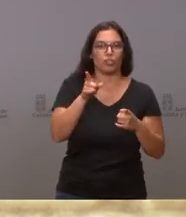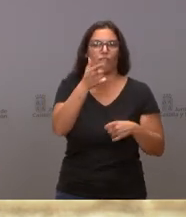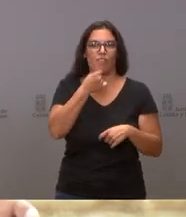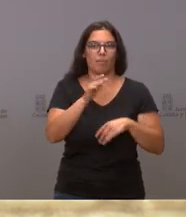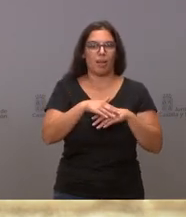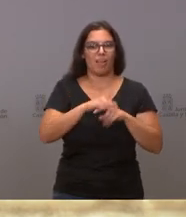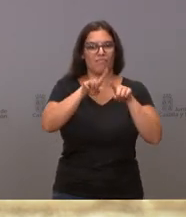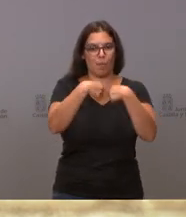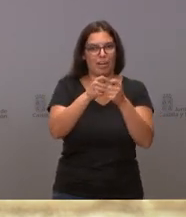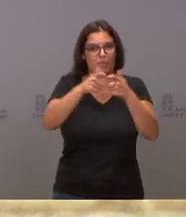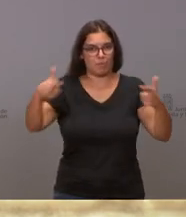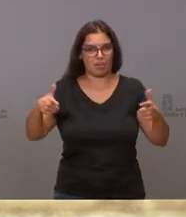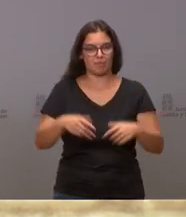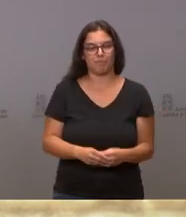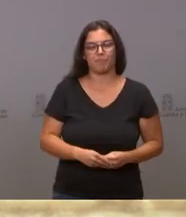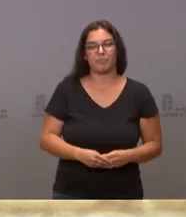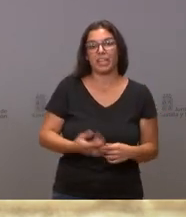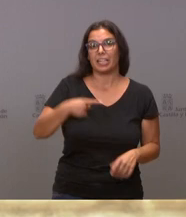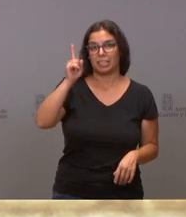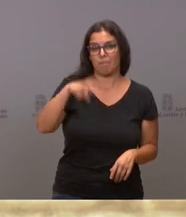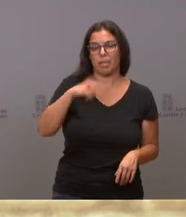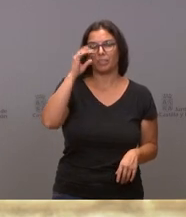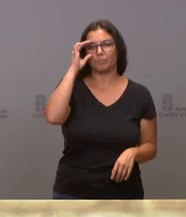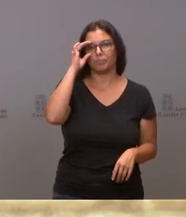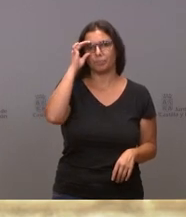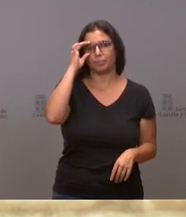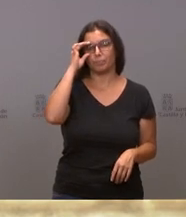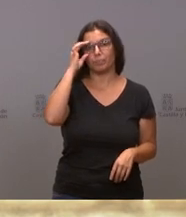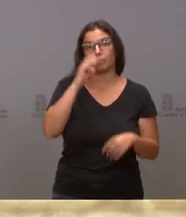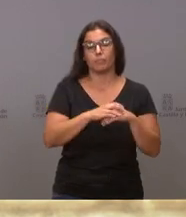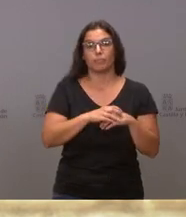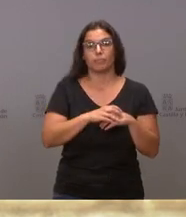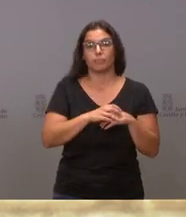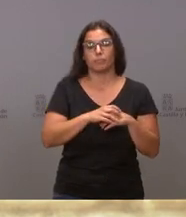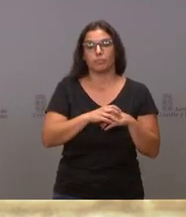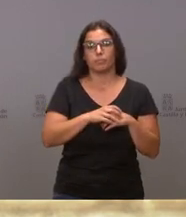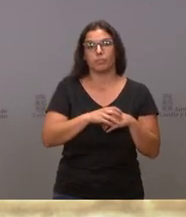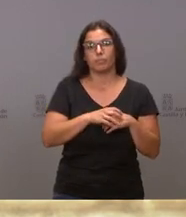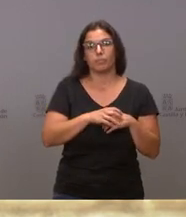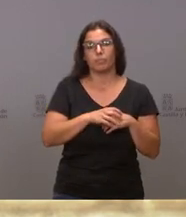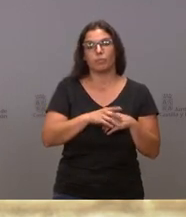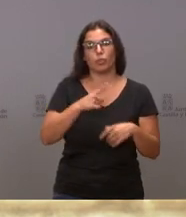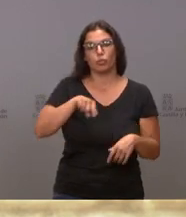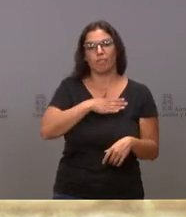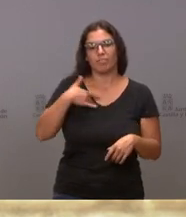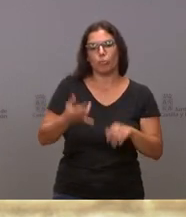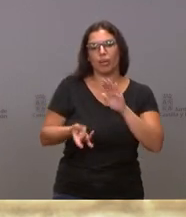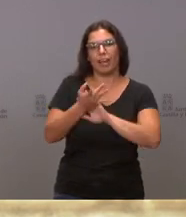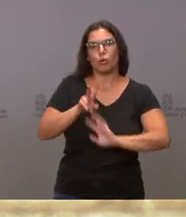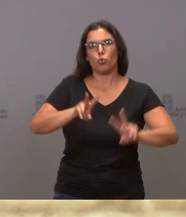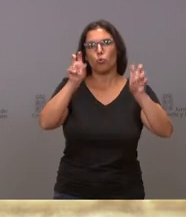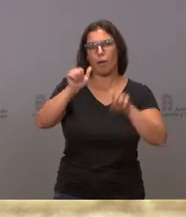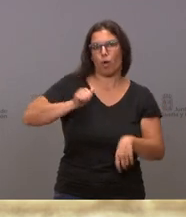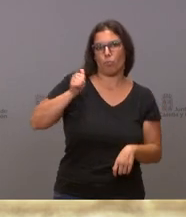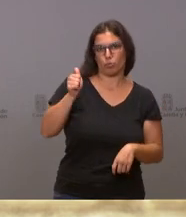También apostar desde la despoblación por la incorporación de nuevas oportunidades, desde